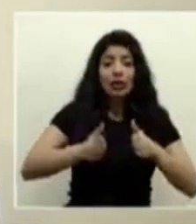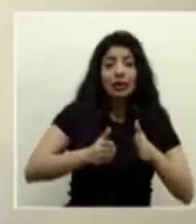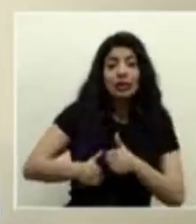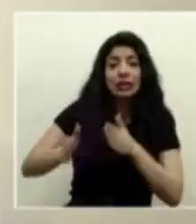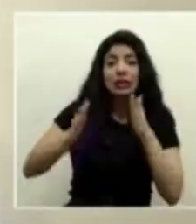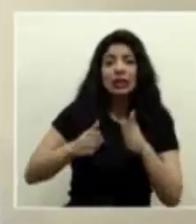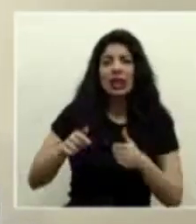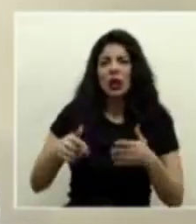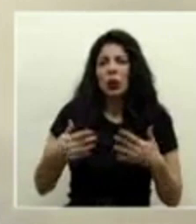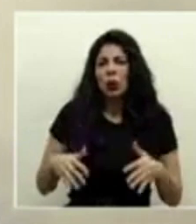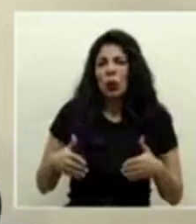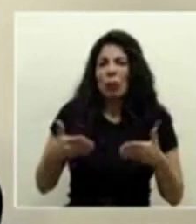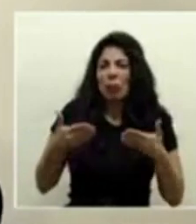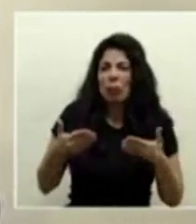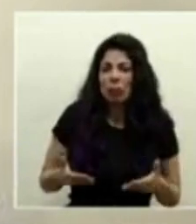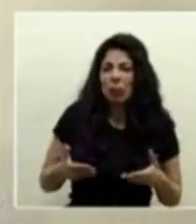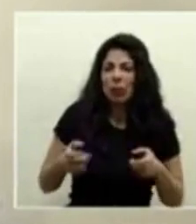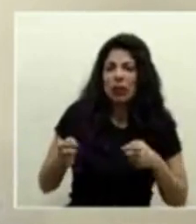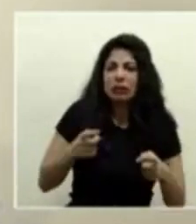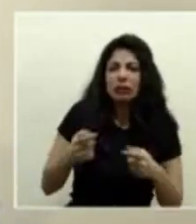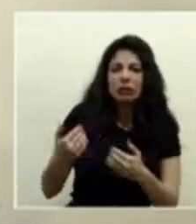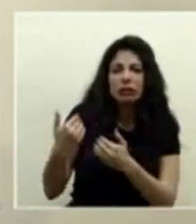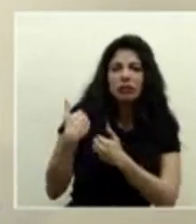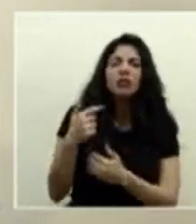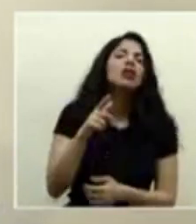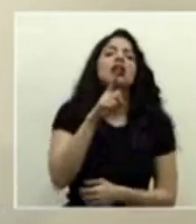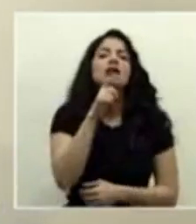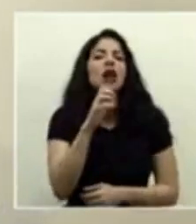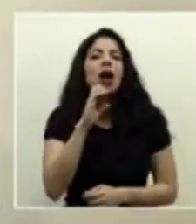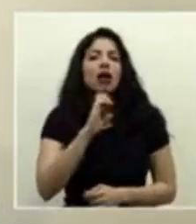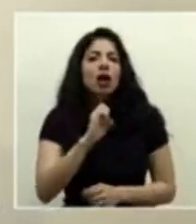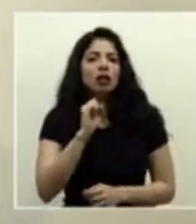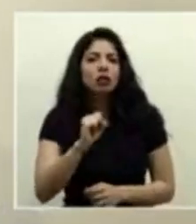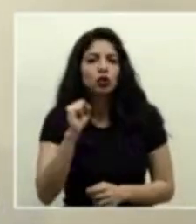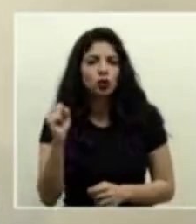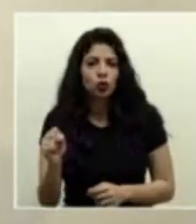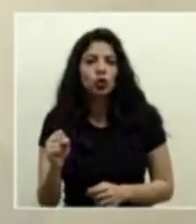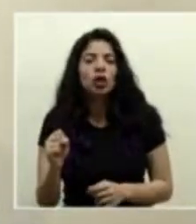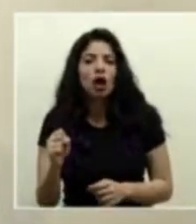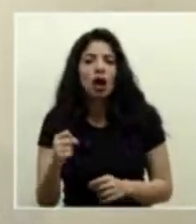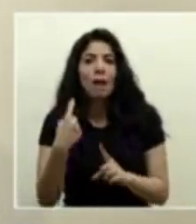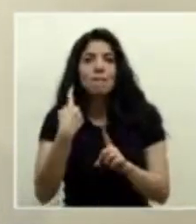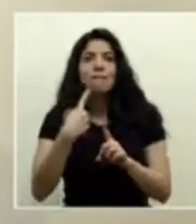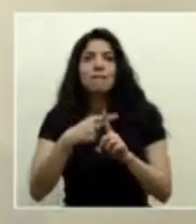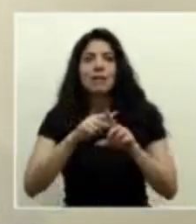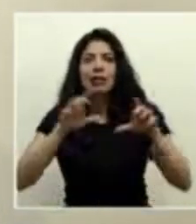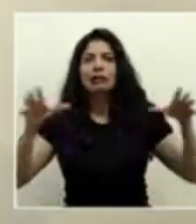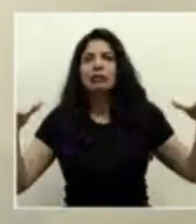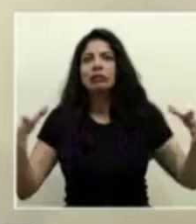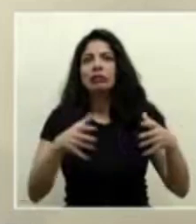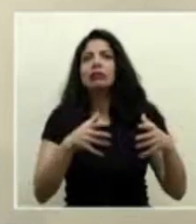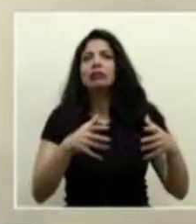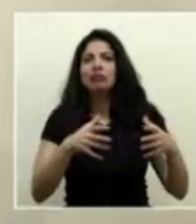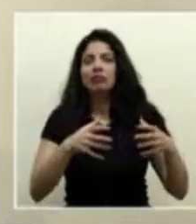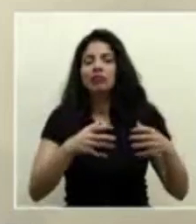sumamente pesada la lleva adelante la caja costarricense de seguro social con todo su batallón de personal de salud, verdad, que va y toma